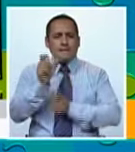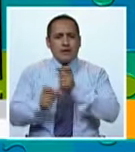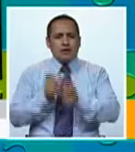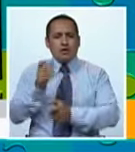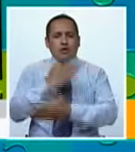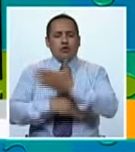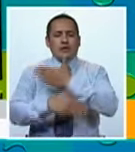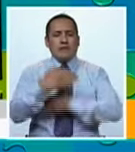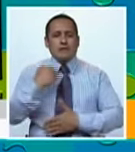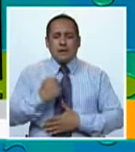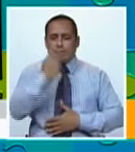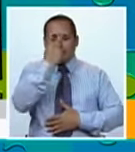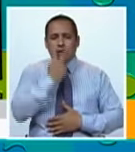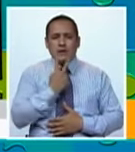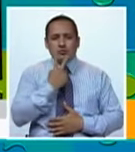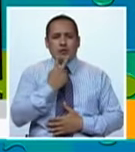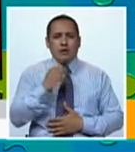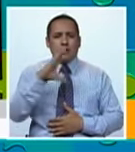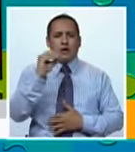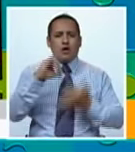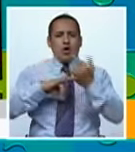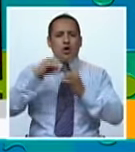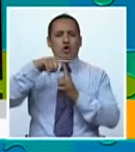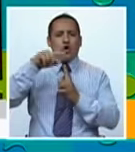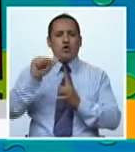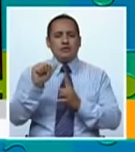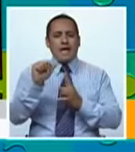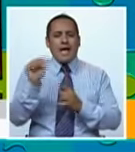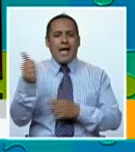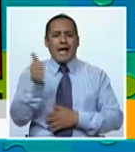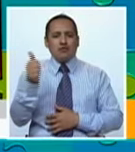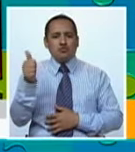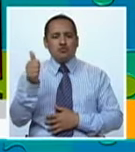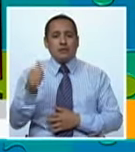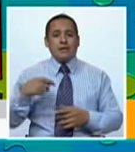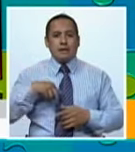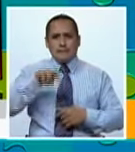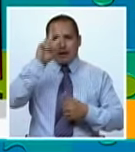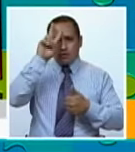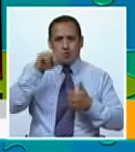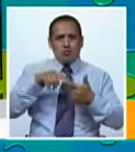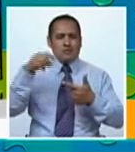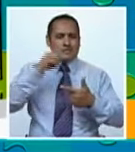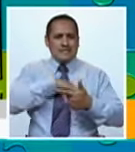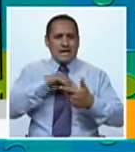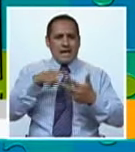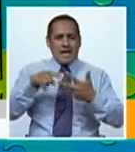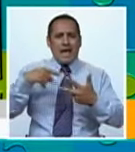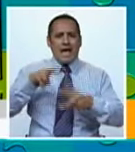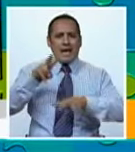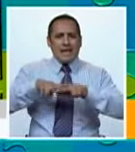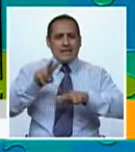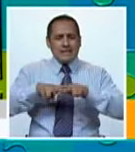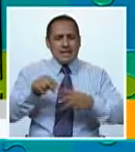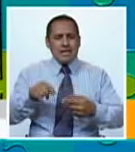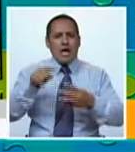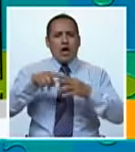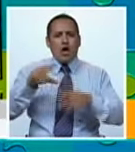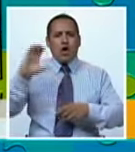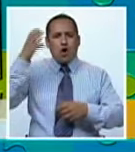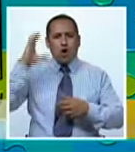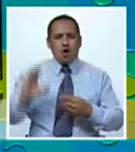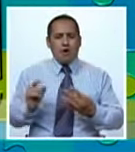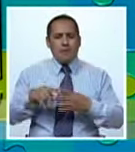Personas con Discapacidad Visual Costa Azul. Participan equipos de Perú, Chile, Argentina, Colombia,